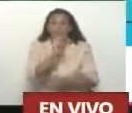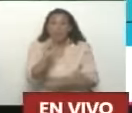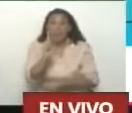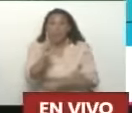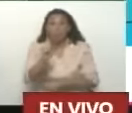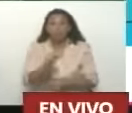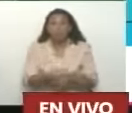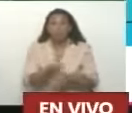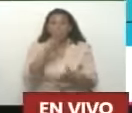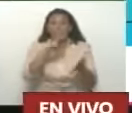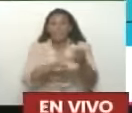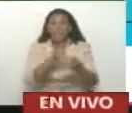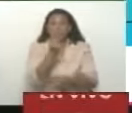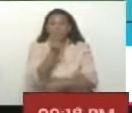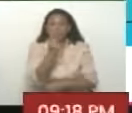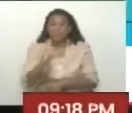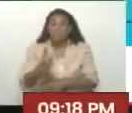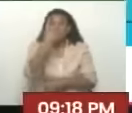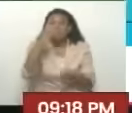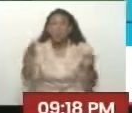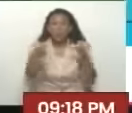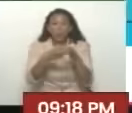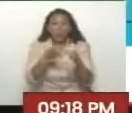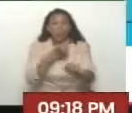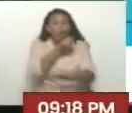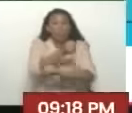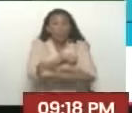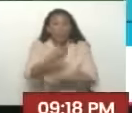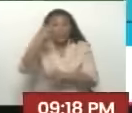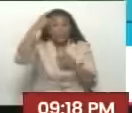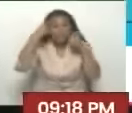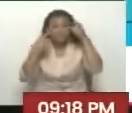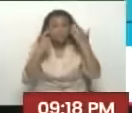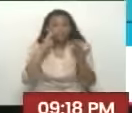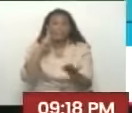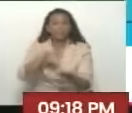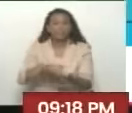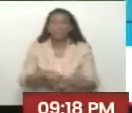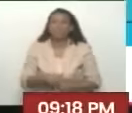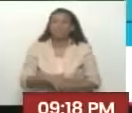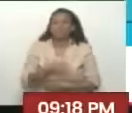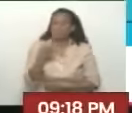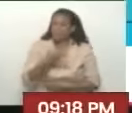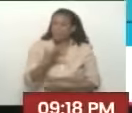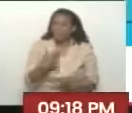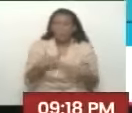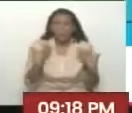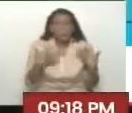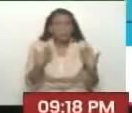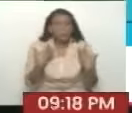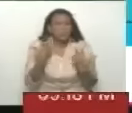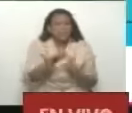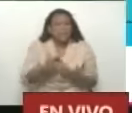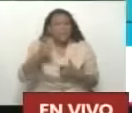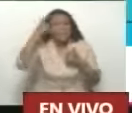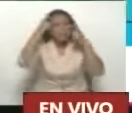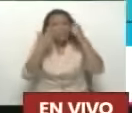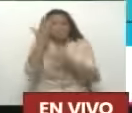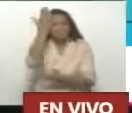promoción de médicos integrales comunitarios. Yo me emociono mucho cuando Chávez aparece. Siempre. Él siempre está presente.